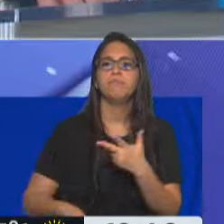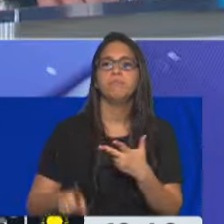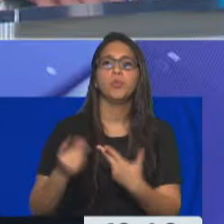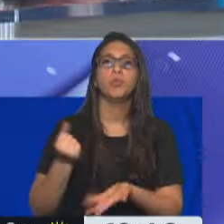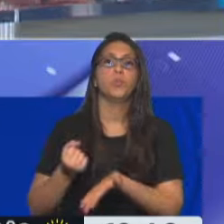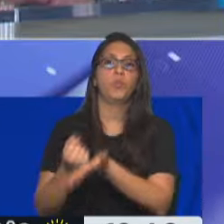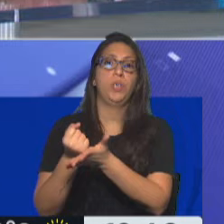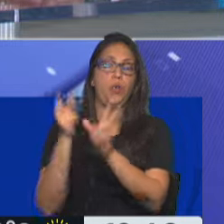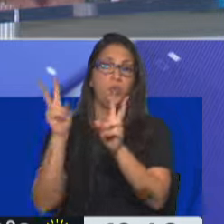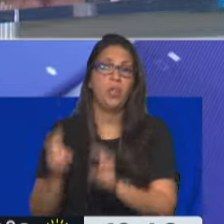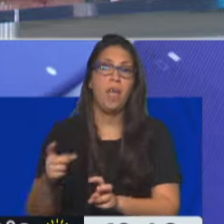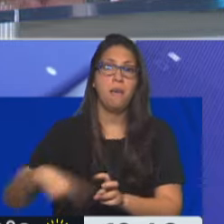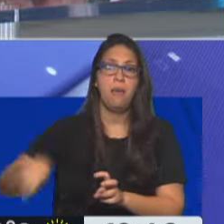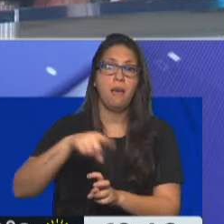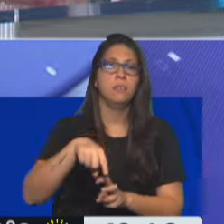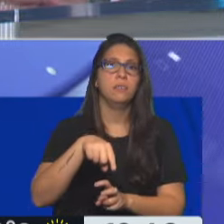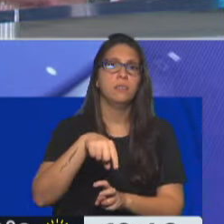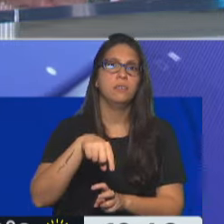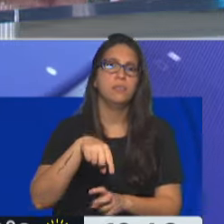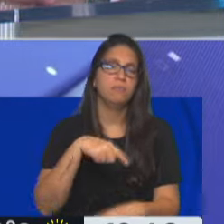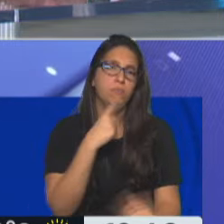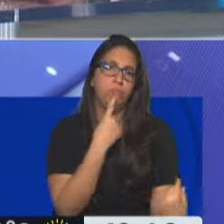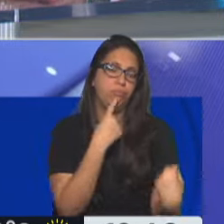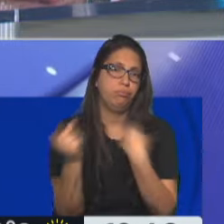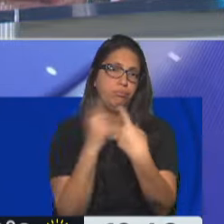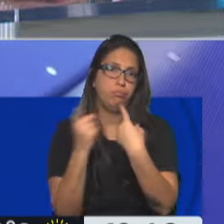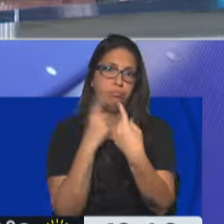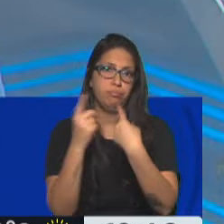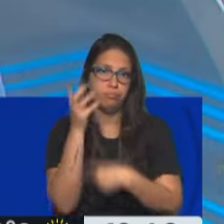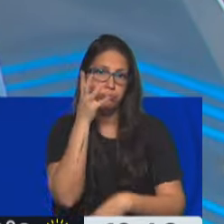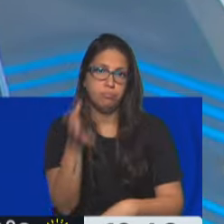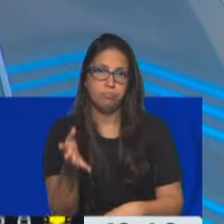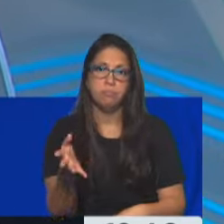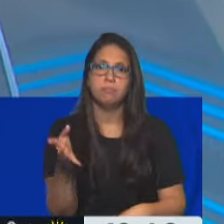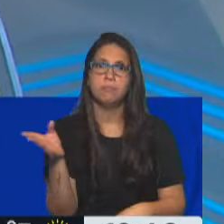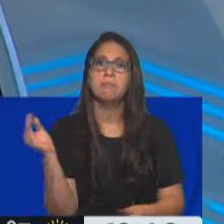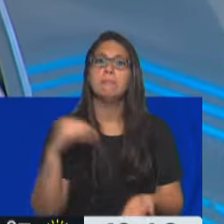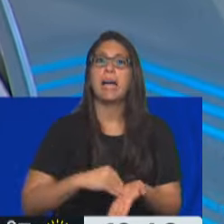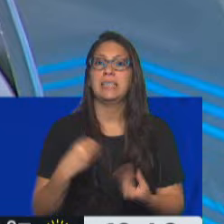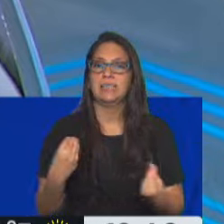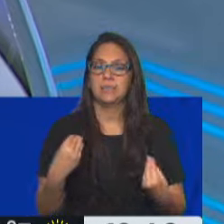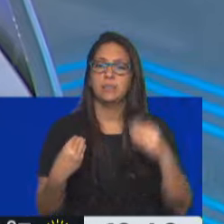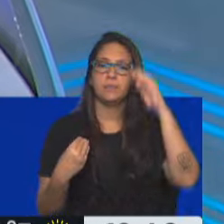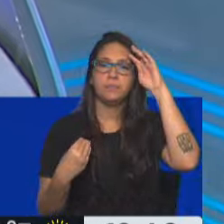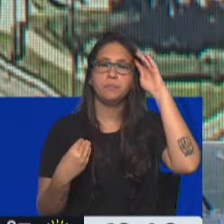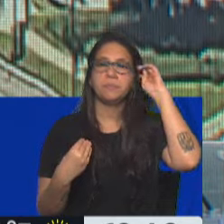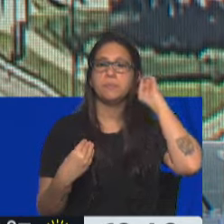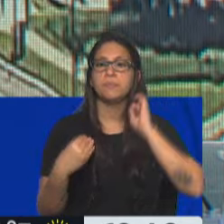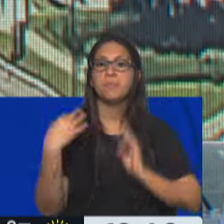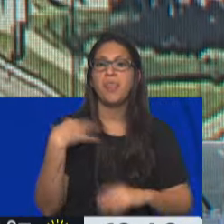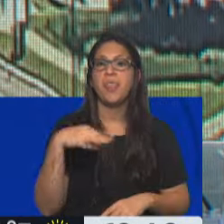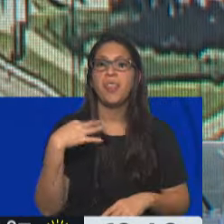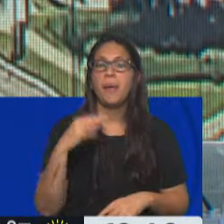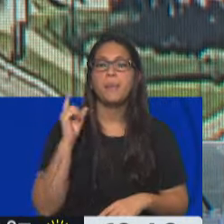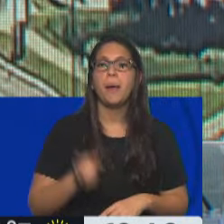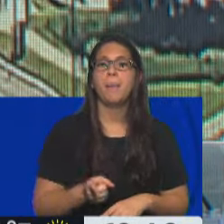subsidios. Son muchas de las preguntas que están haciendo los legisladores nacionales y se van a sumar otras. ¿Por qué? Porque tiene que ver el marco